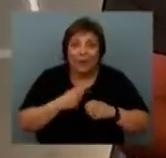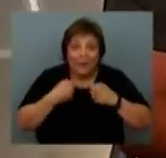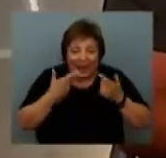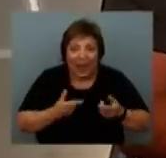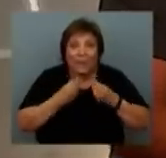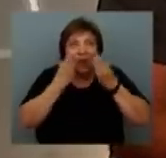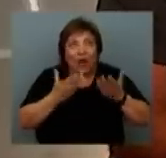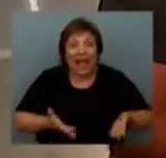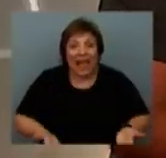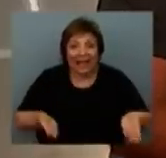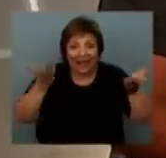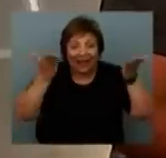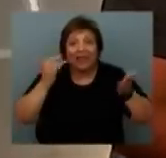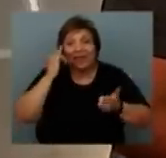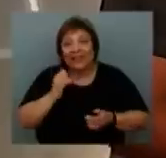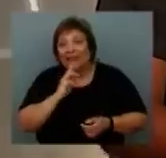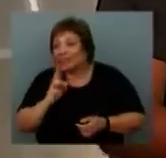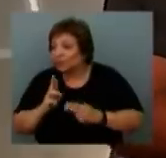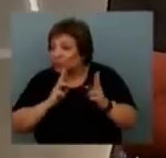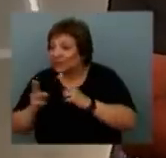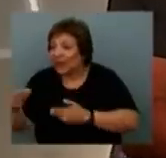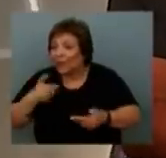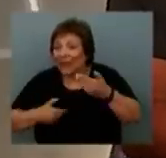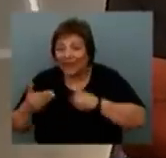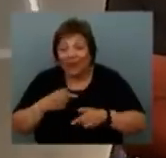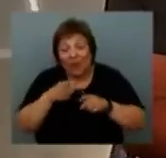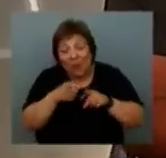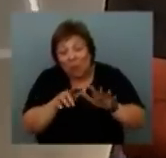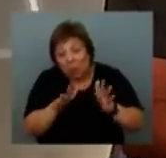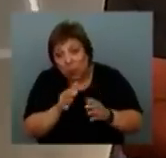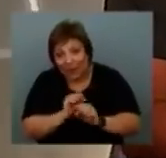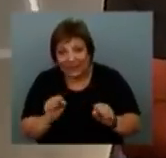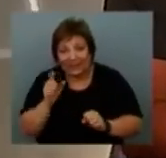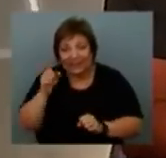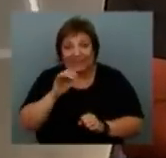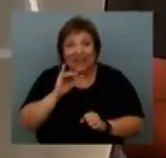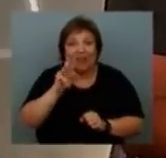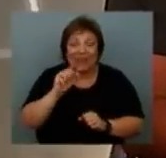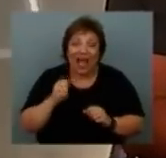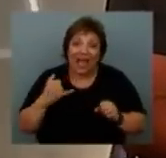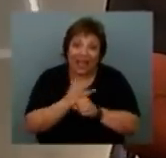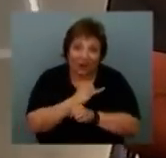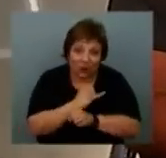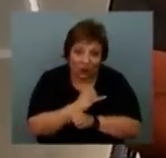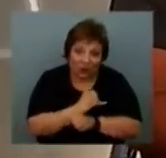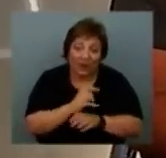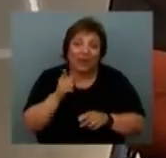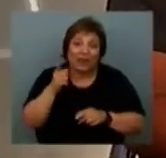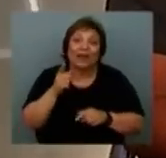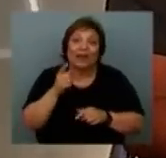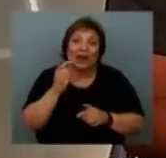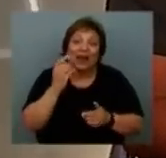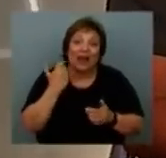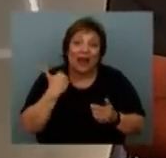construir la institución y darle respuesta a quienes se están demandando. Probablemente por ahí haya sido uno de los aspectos que lesionó